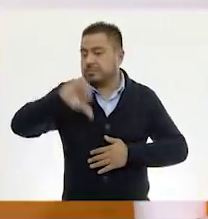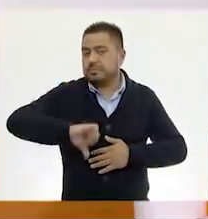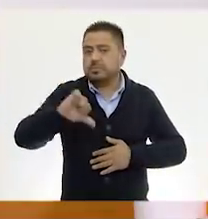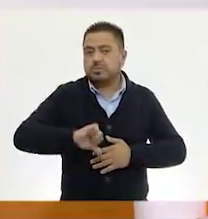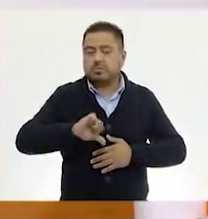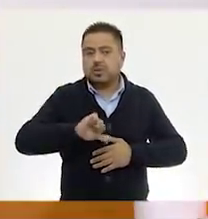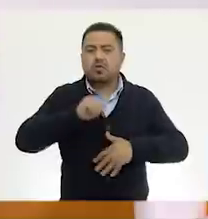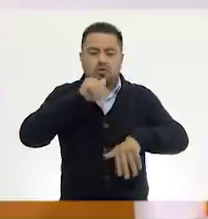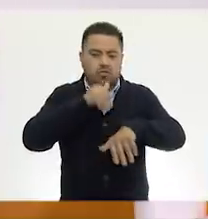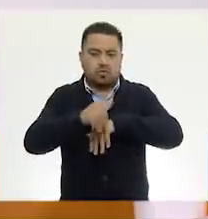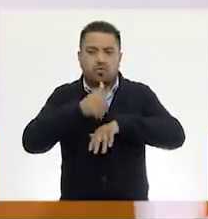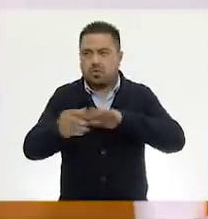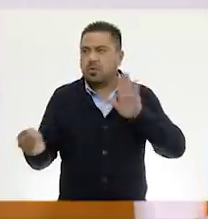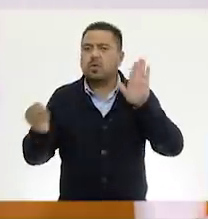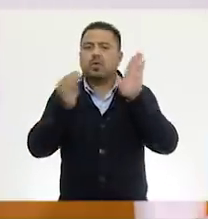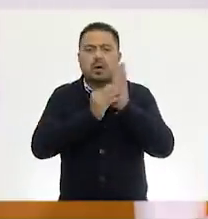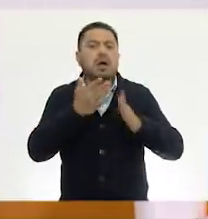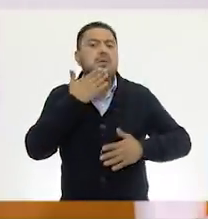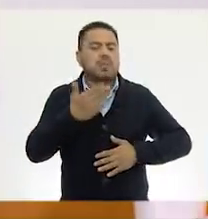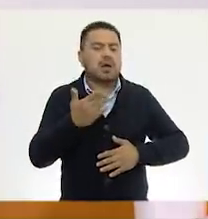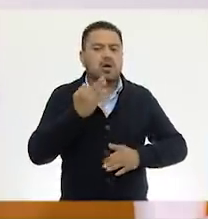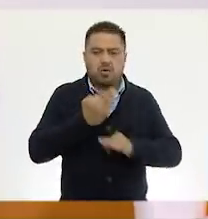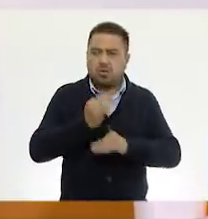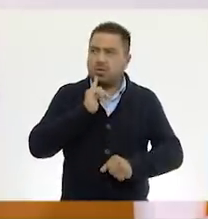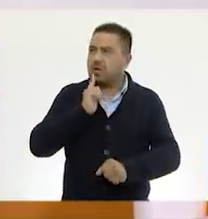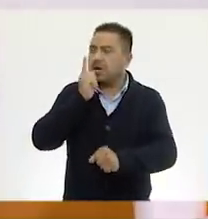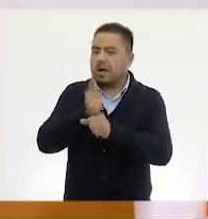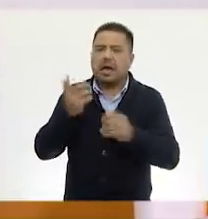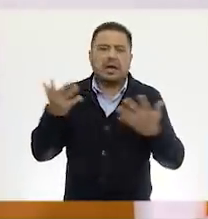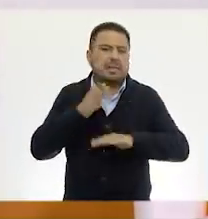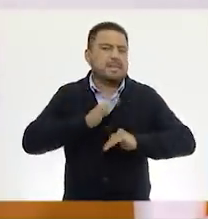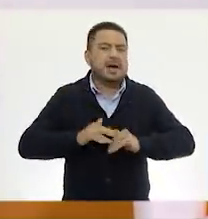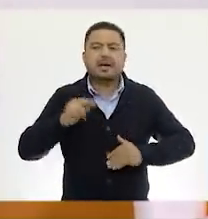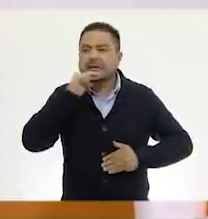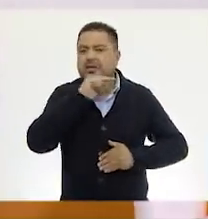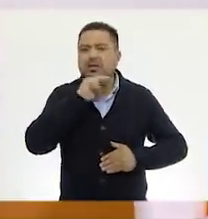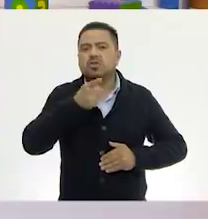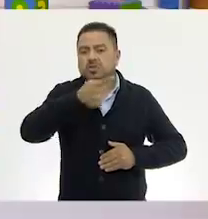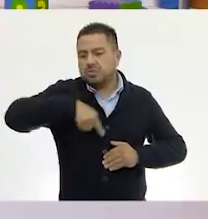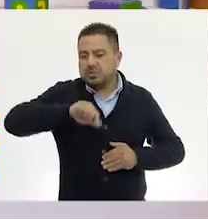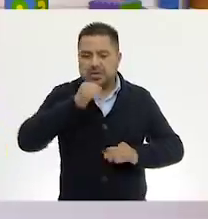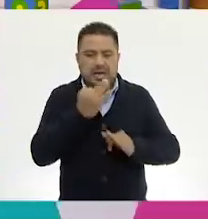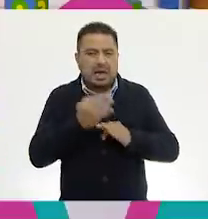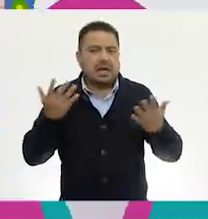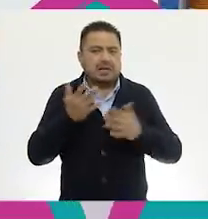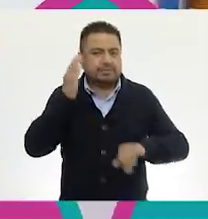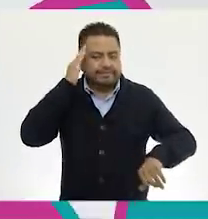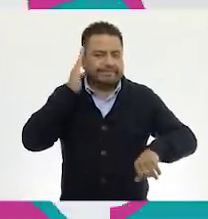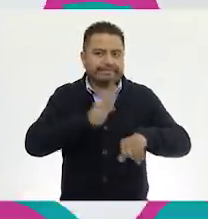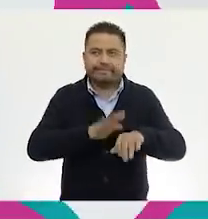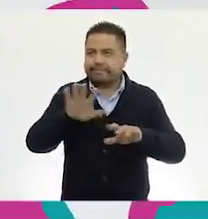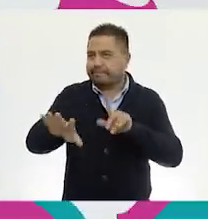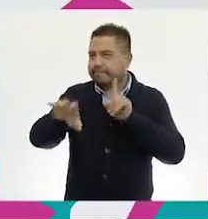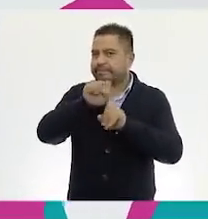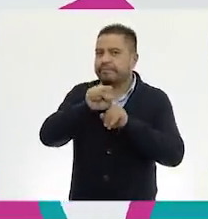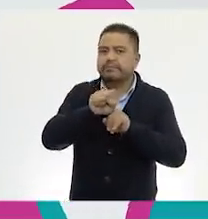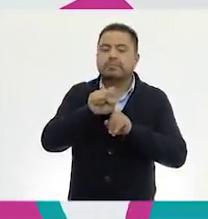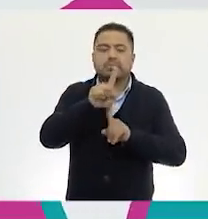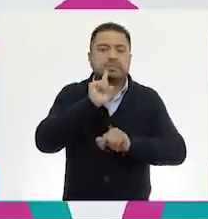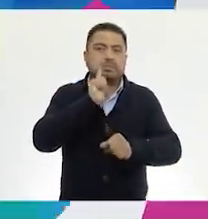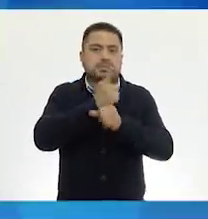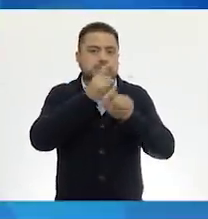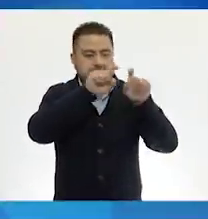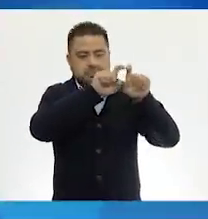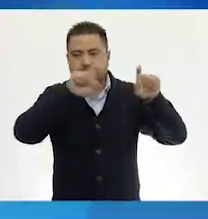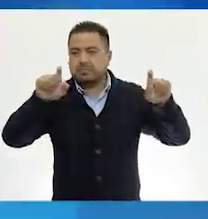la siguiente cantidad. Muy bien. Muy bien. Vamos a ver. Vamos a hacerlo más rápido, así como nosotros lo hacemos mentalmente. A ver, vamos a Vamos a ver. Vemos la